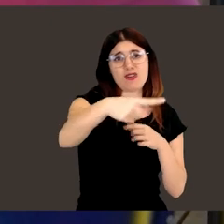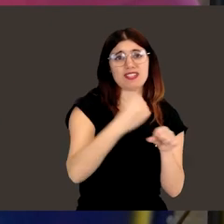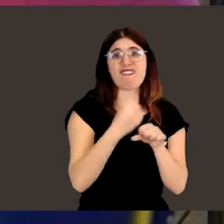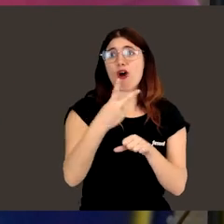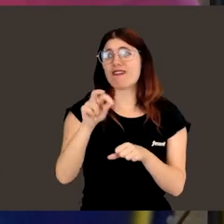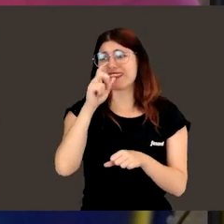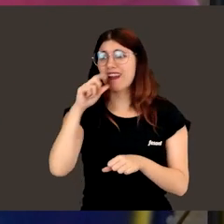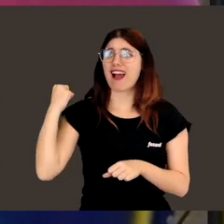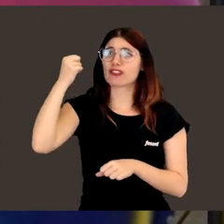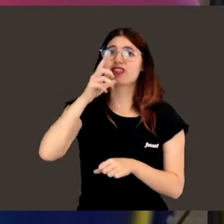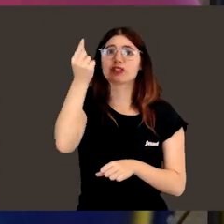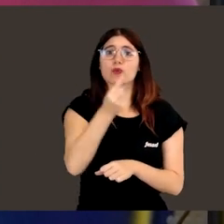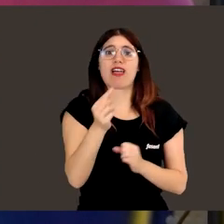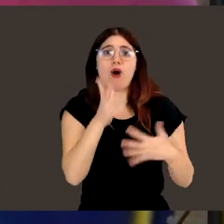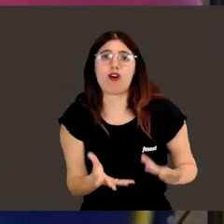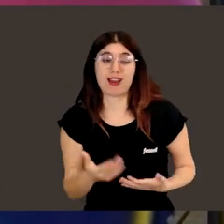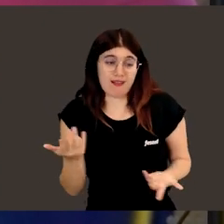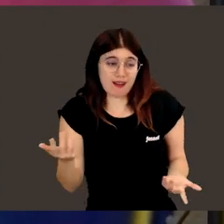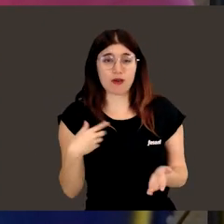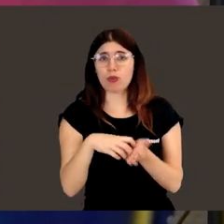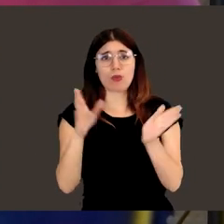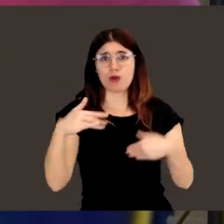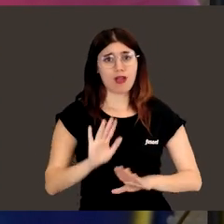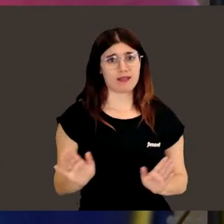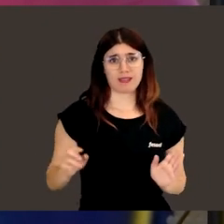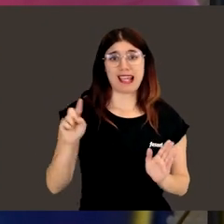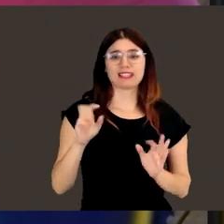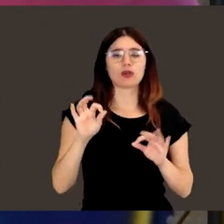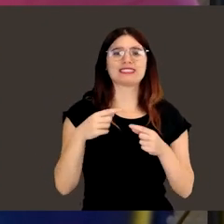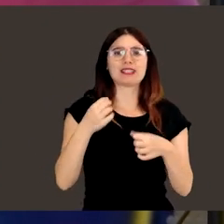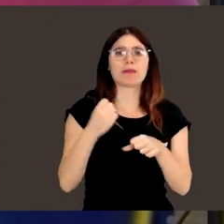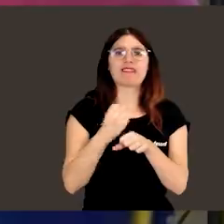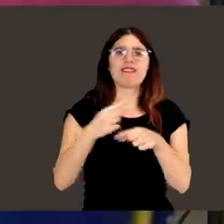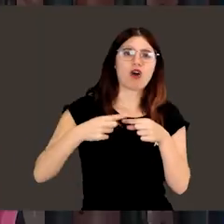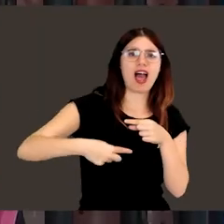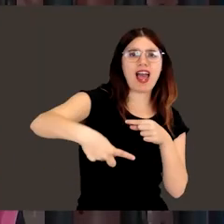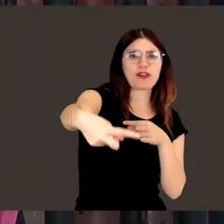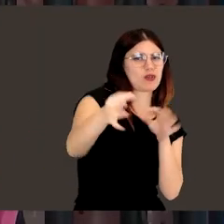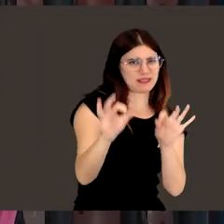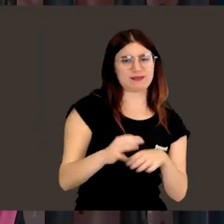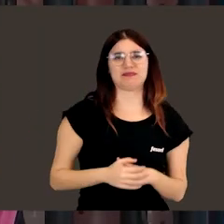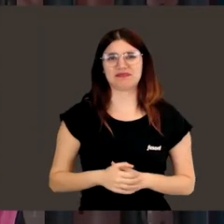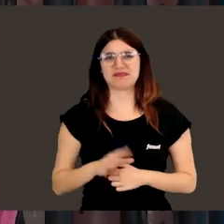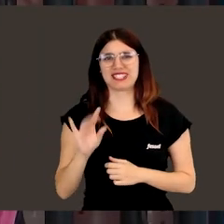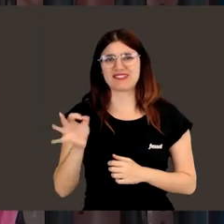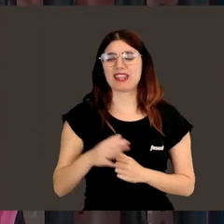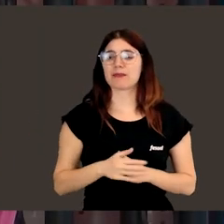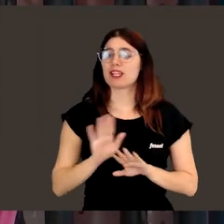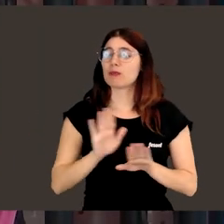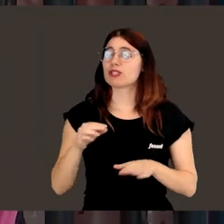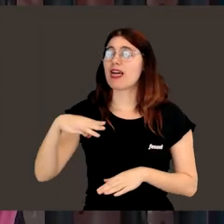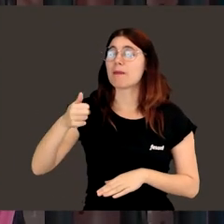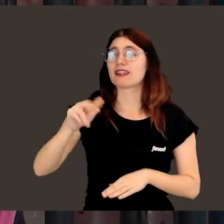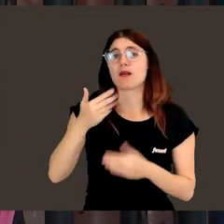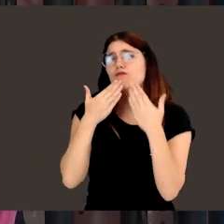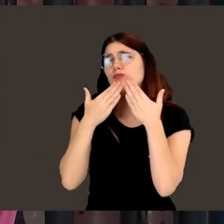carrera de fondo. El trabajo de 20 años tiene el resultado ahora. Sin duda alguna. Todo esto es carrera de fondo. Sí, señor. Tú lo has